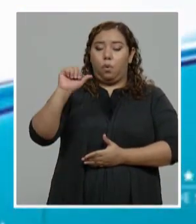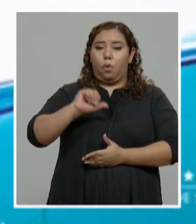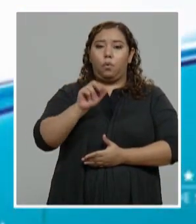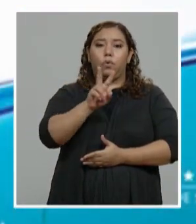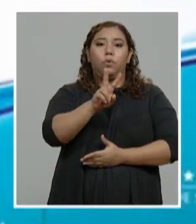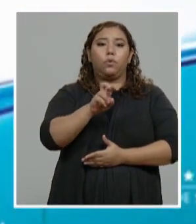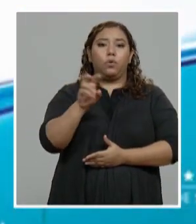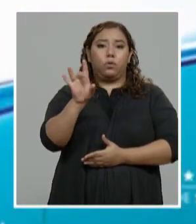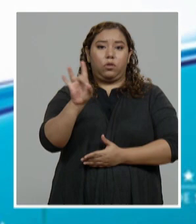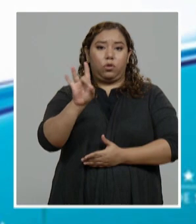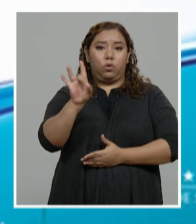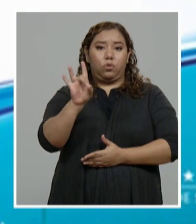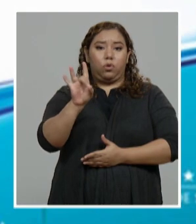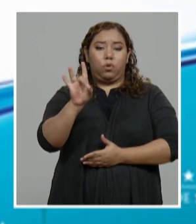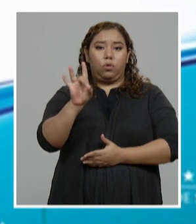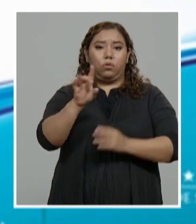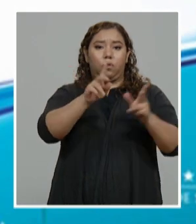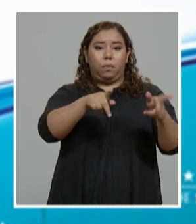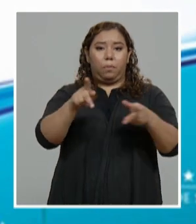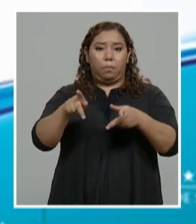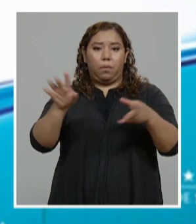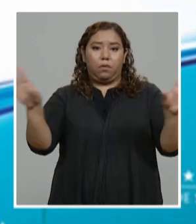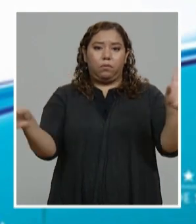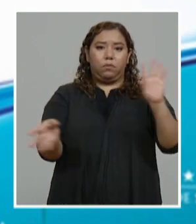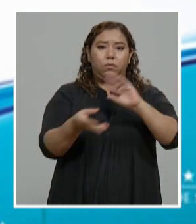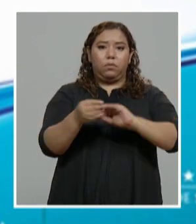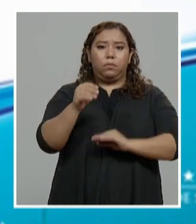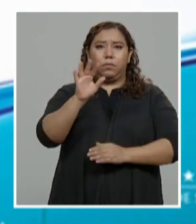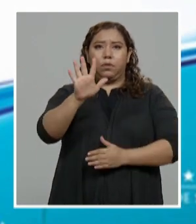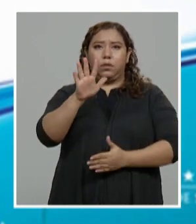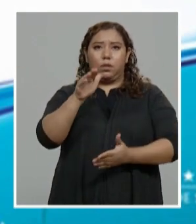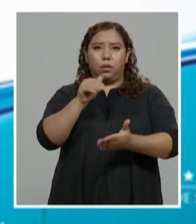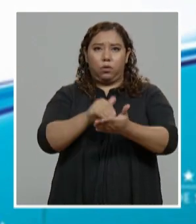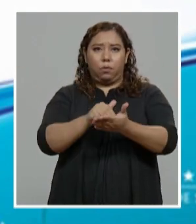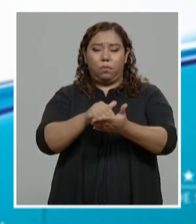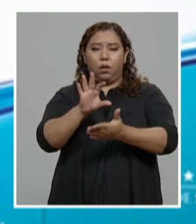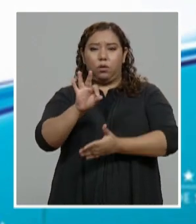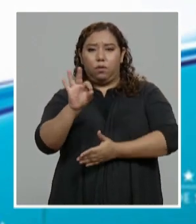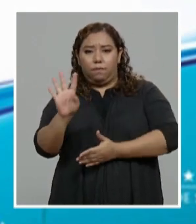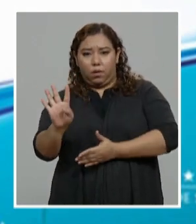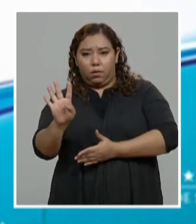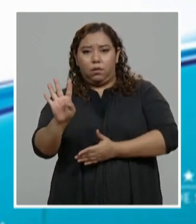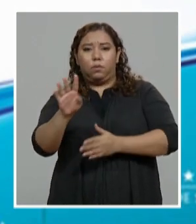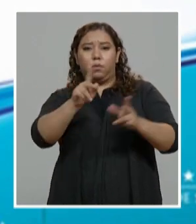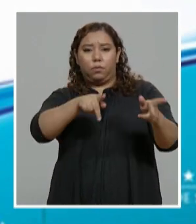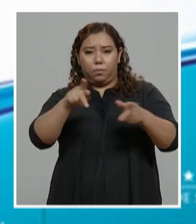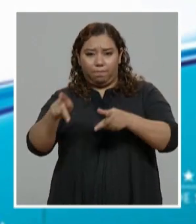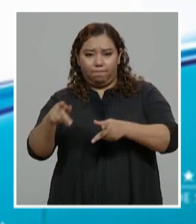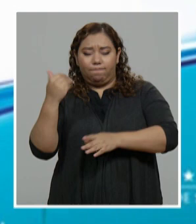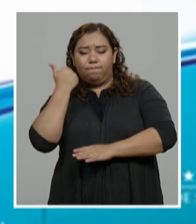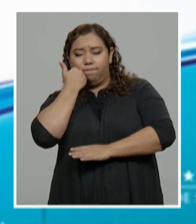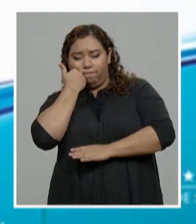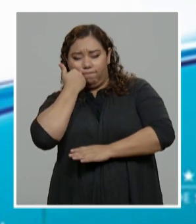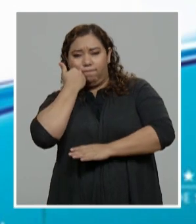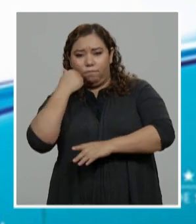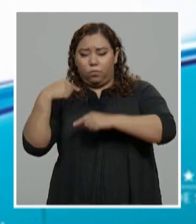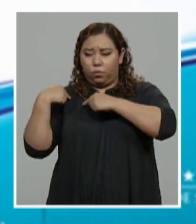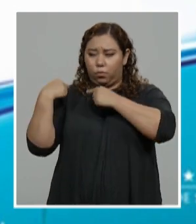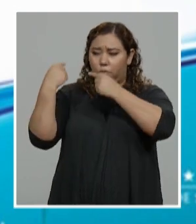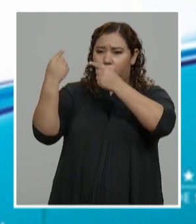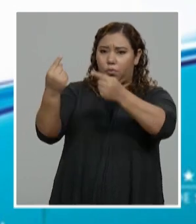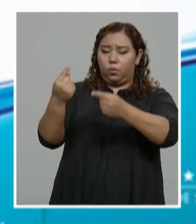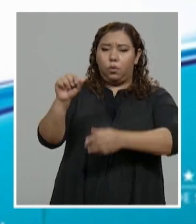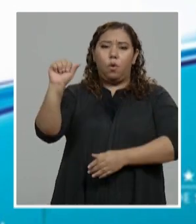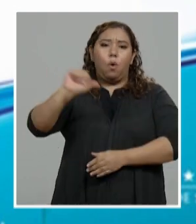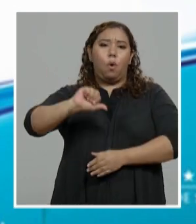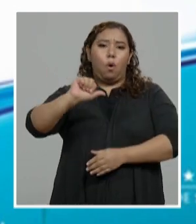casos ya nos suman 5,094 casos en el país. Lamentablemente hoy tenemos que reportar dos fallecidos